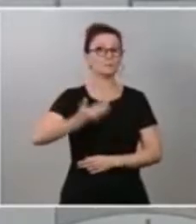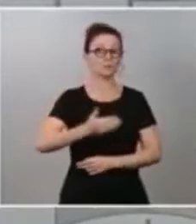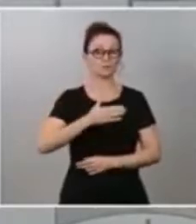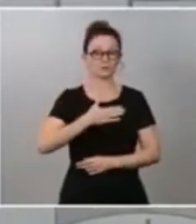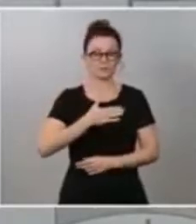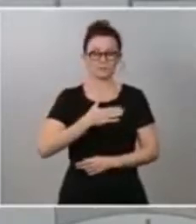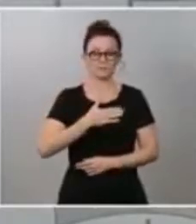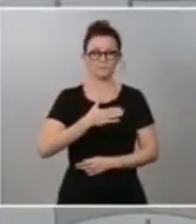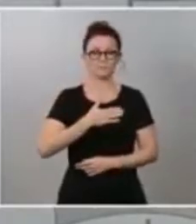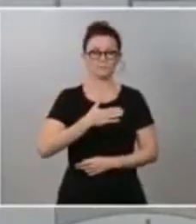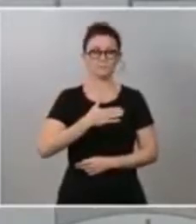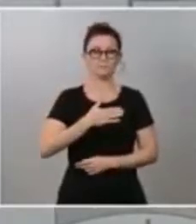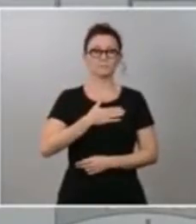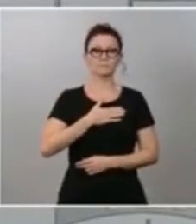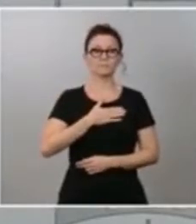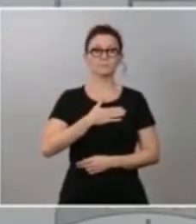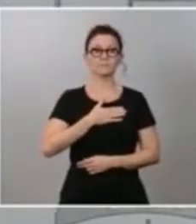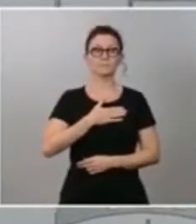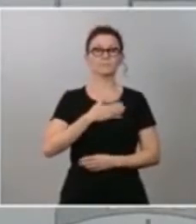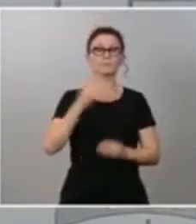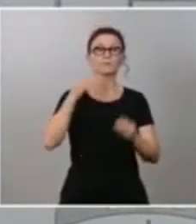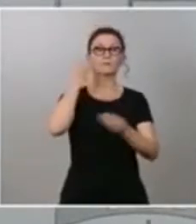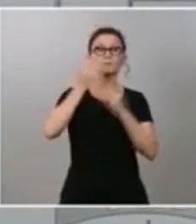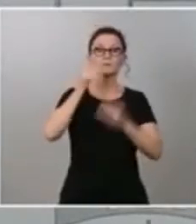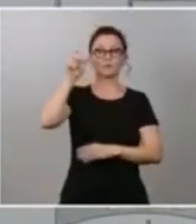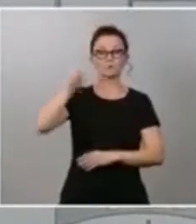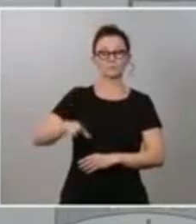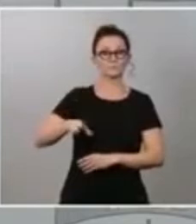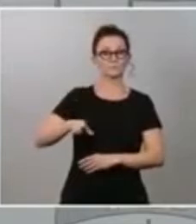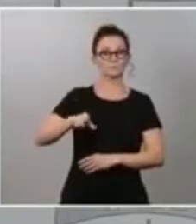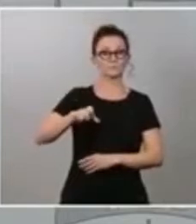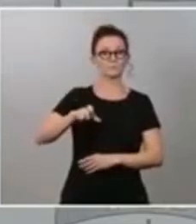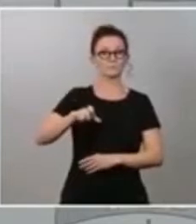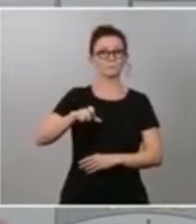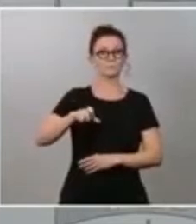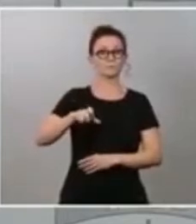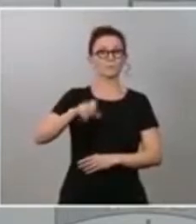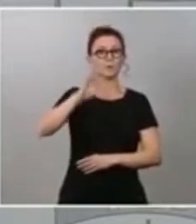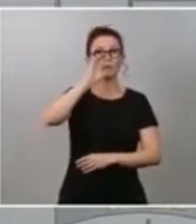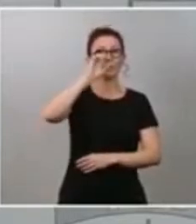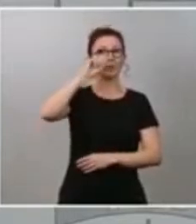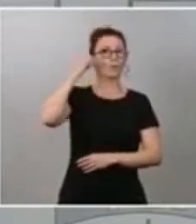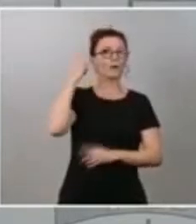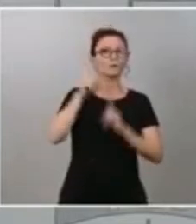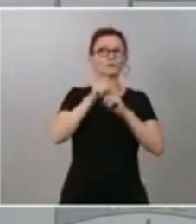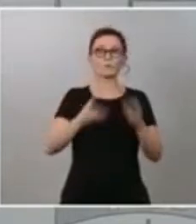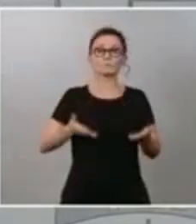que don Juan Carlos ha dicho que se pone a disposición de la justicia como cualquier otro español